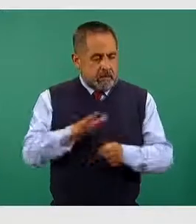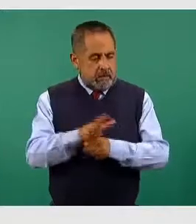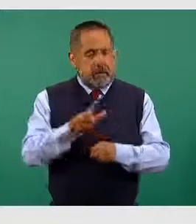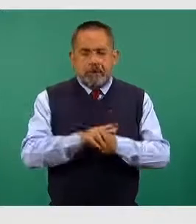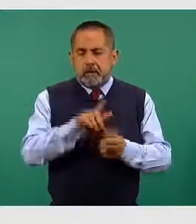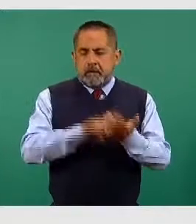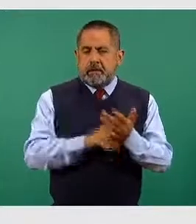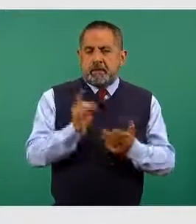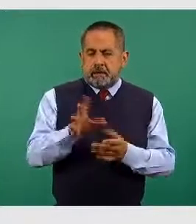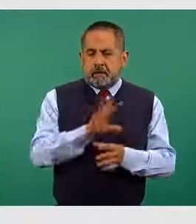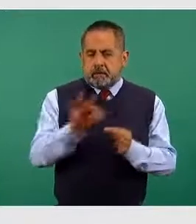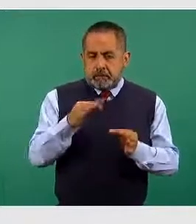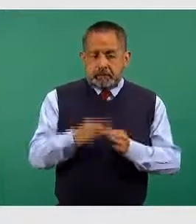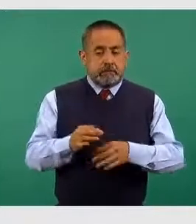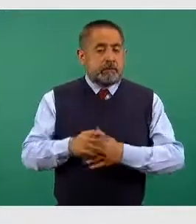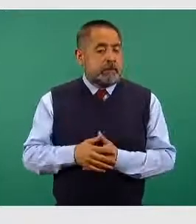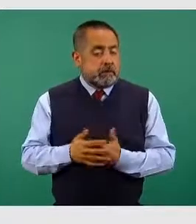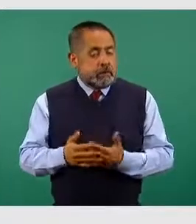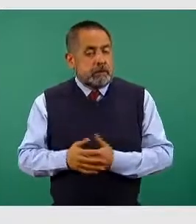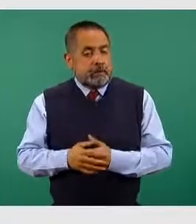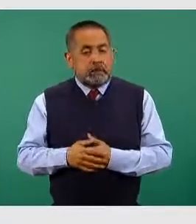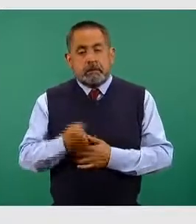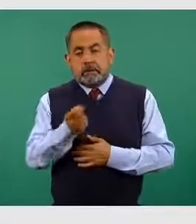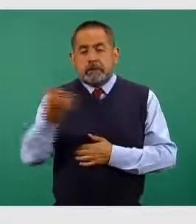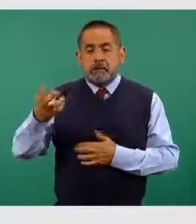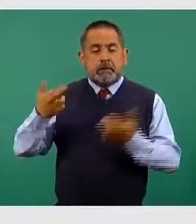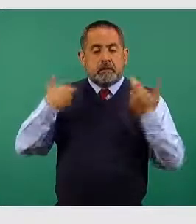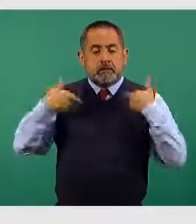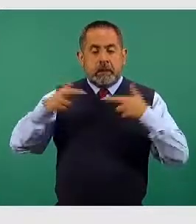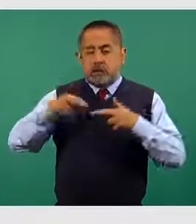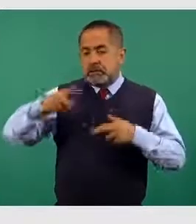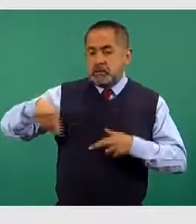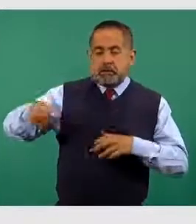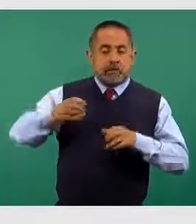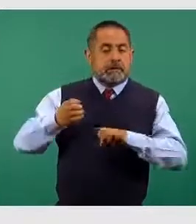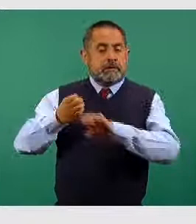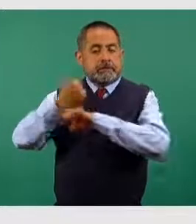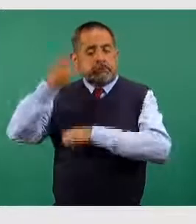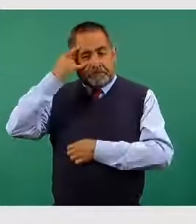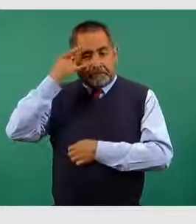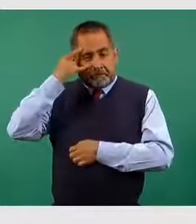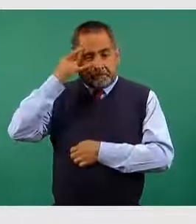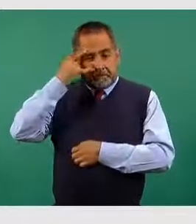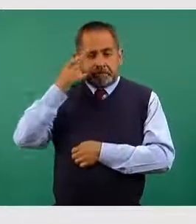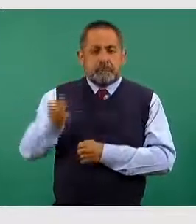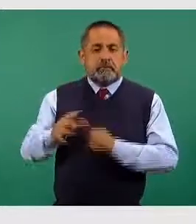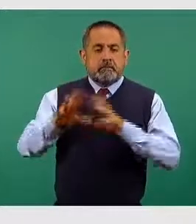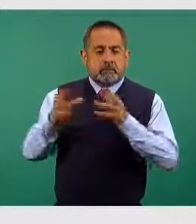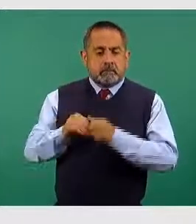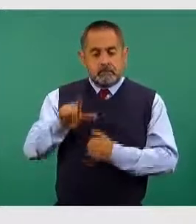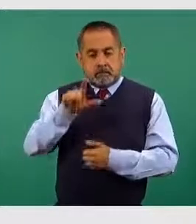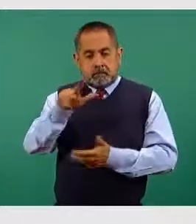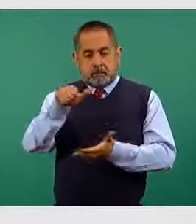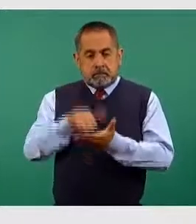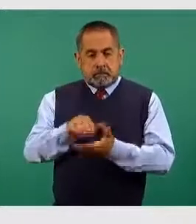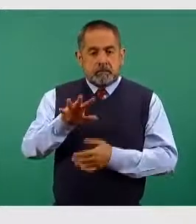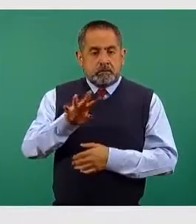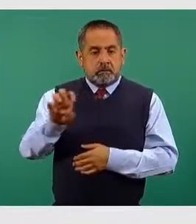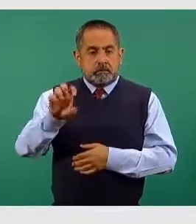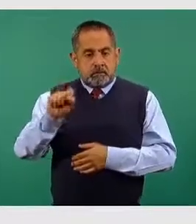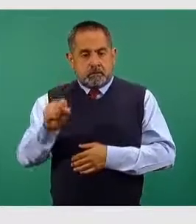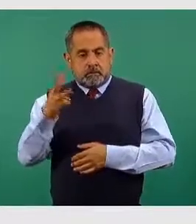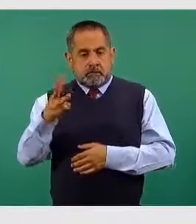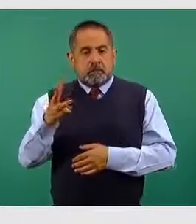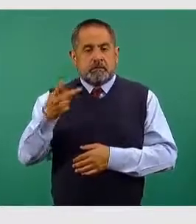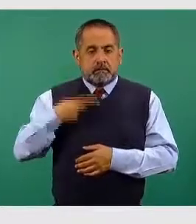recibido una dosis. El personal educativo del estado de Campeche, que representa 17.463